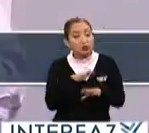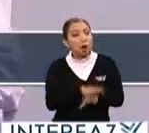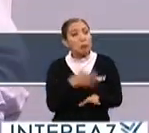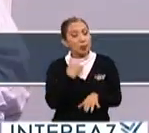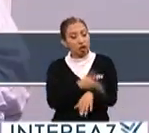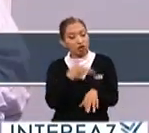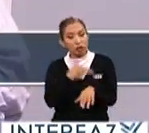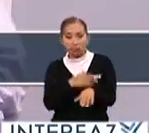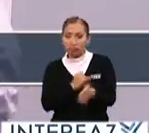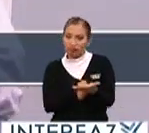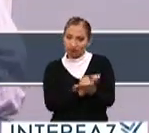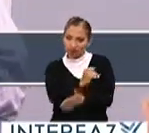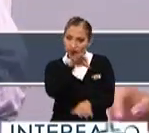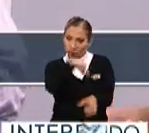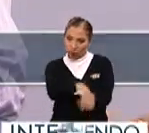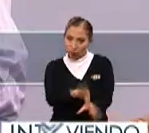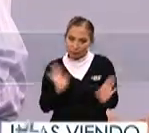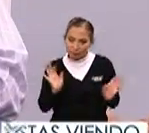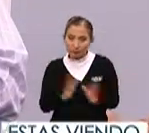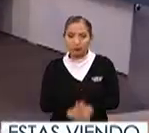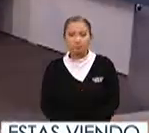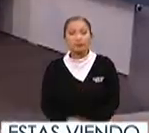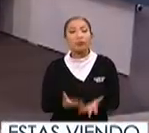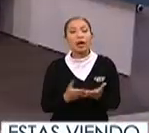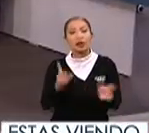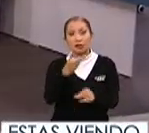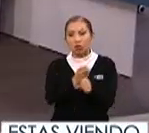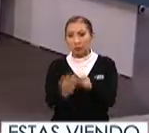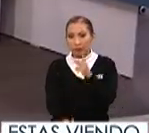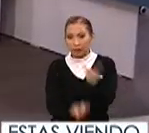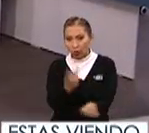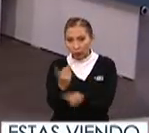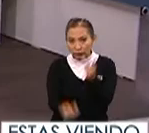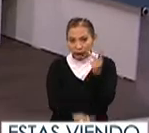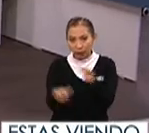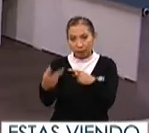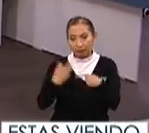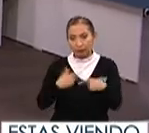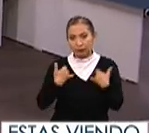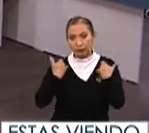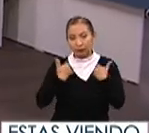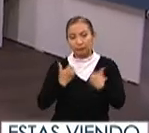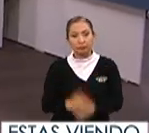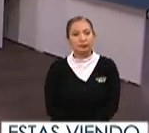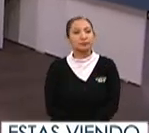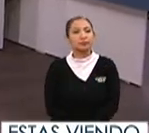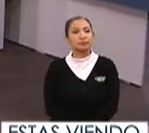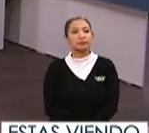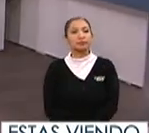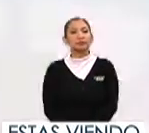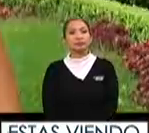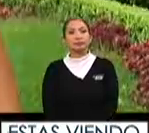torno del proceso democrático. Claro. Muy bien, pues vamos a ver la segunda pregunta de nuestros jóvenes. Adelante.